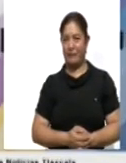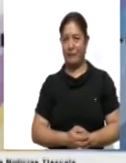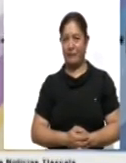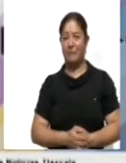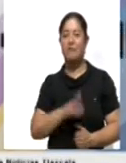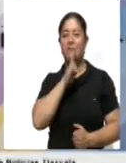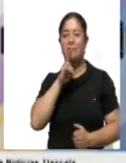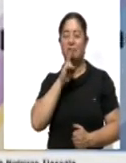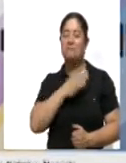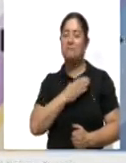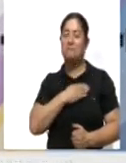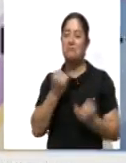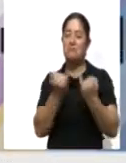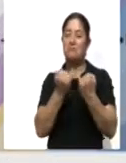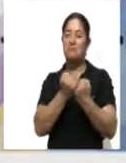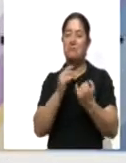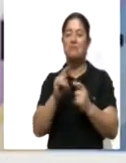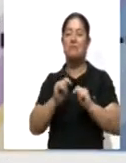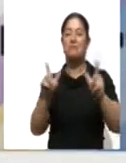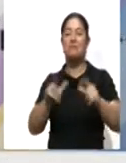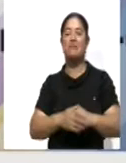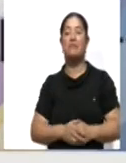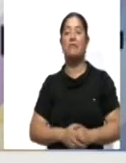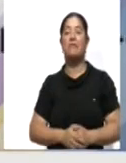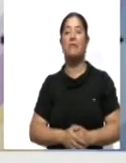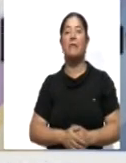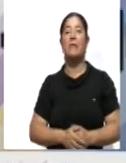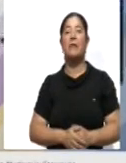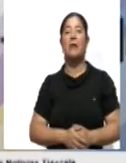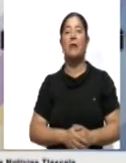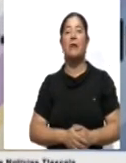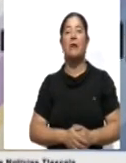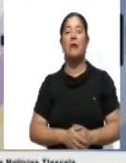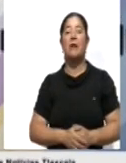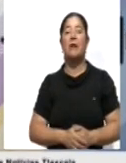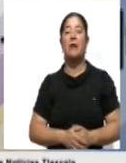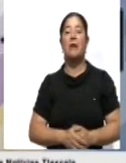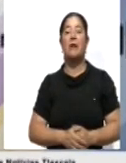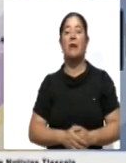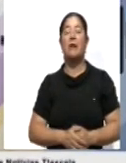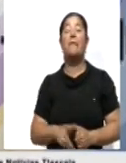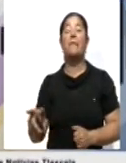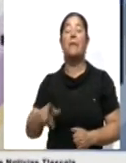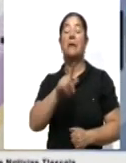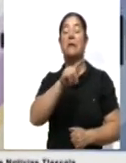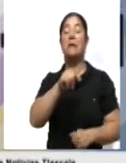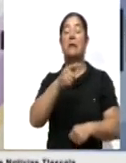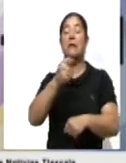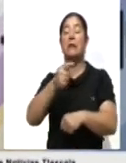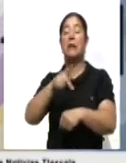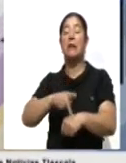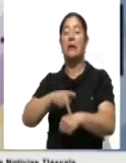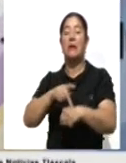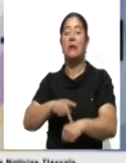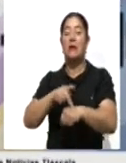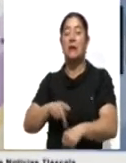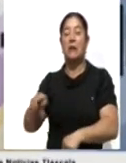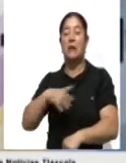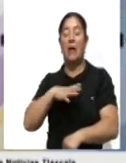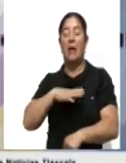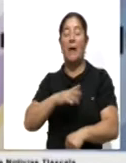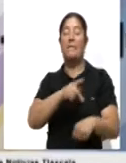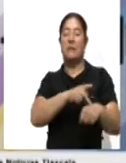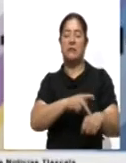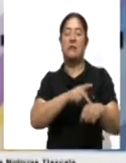noticias también para Tlaxcala. Pues Natalia Padilla Rogelio en la categoría sub-18 más 70 kilogramos y Fida Corbala en sub-18 70